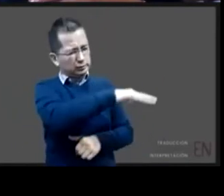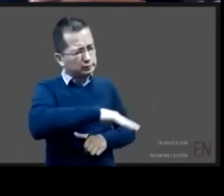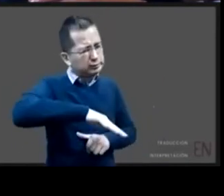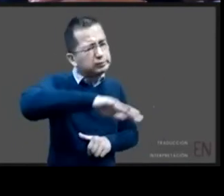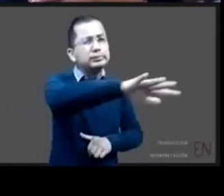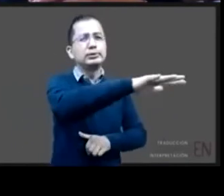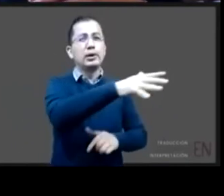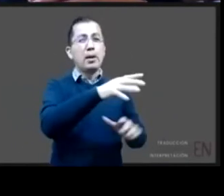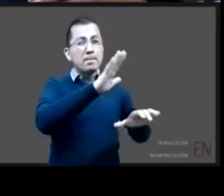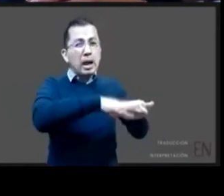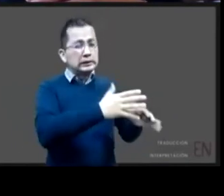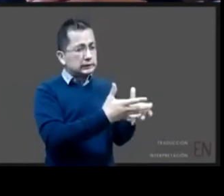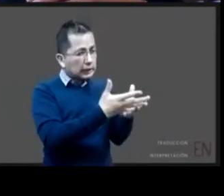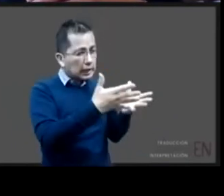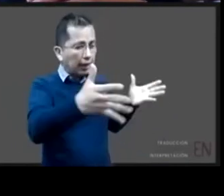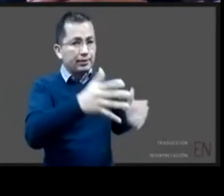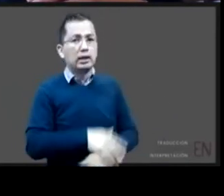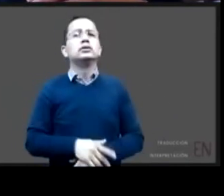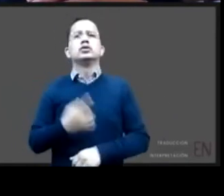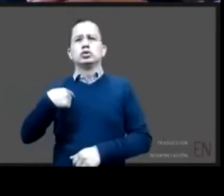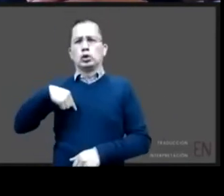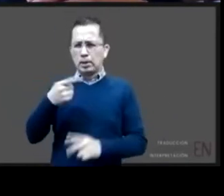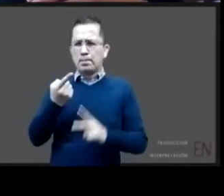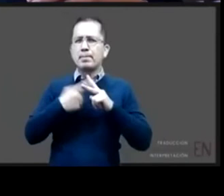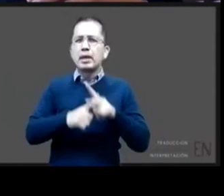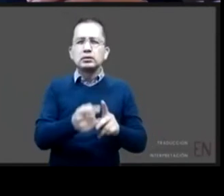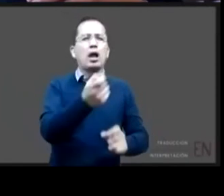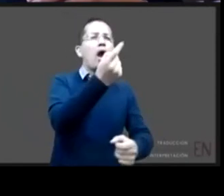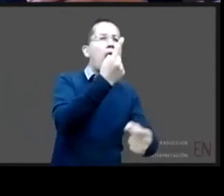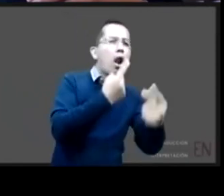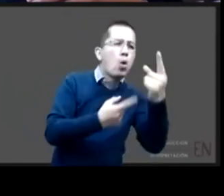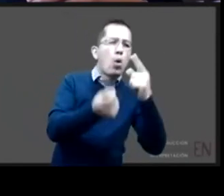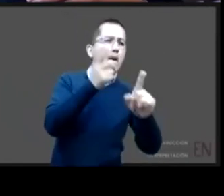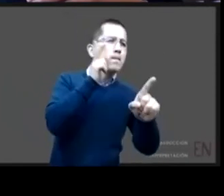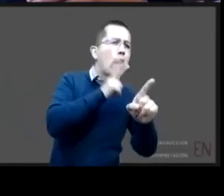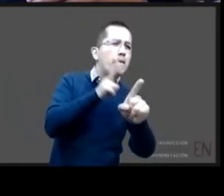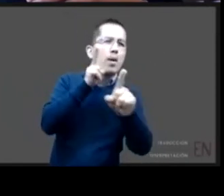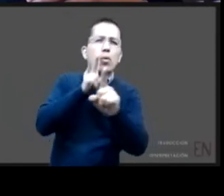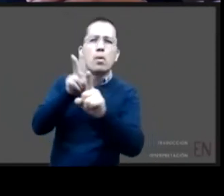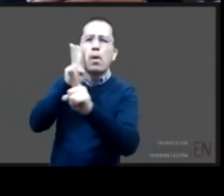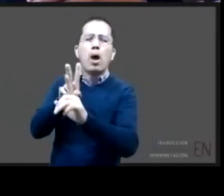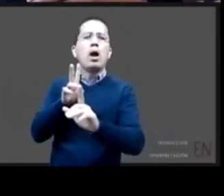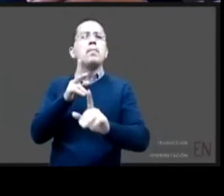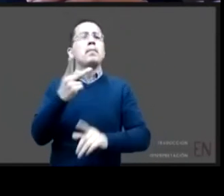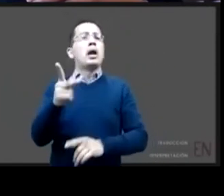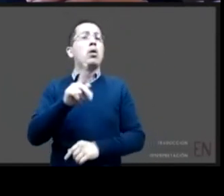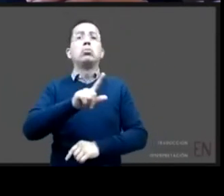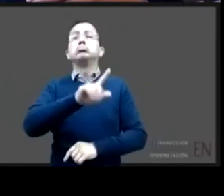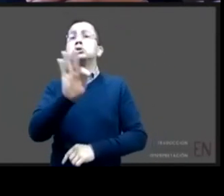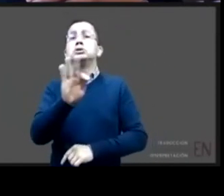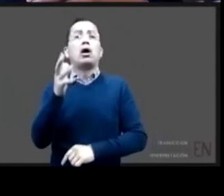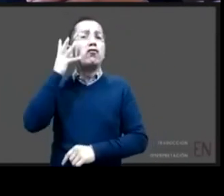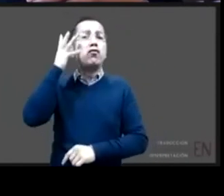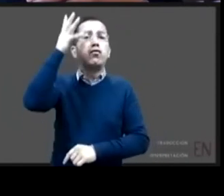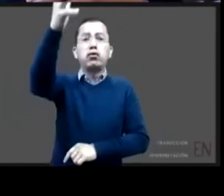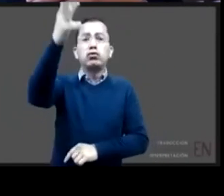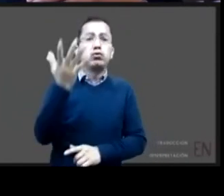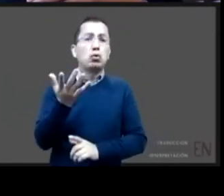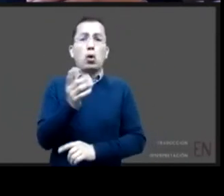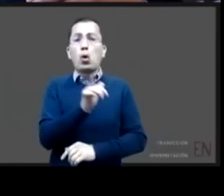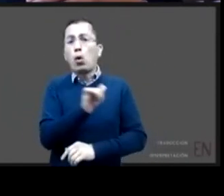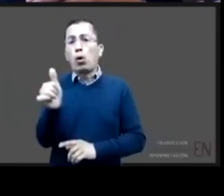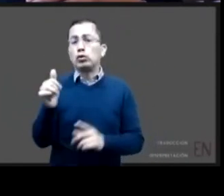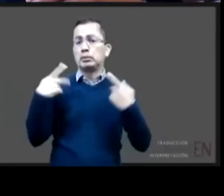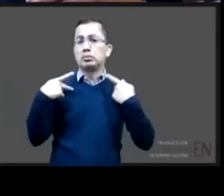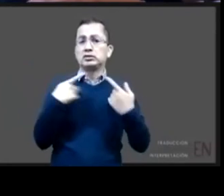de piloteo en algunos casos pues más adelante quienes puedan estar al frente de instituciones tan nobles como las procuradurías